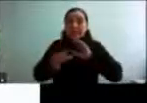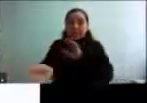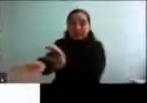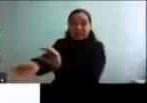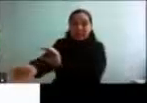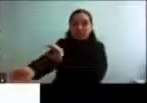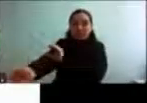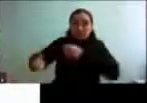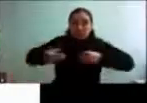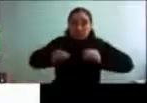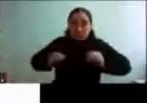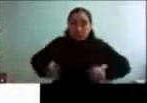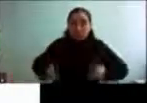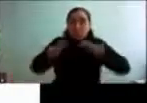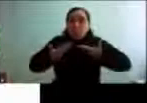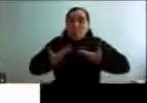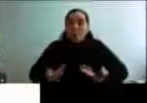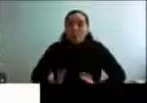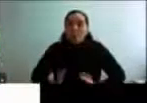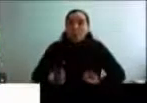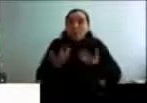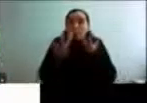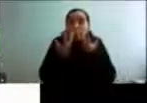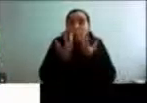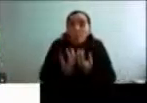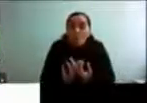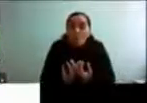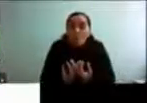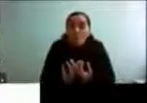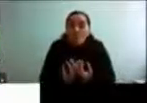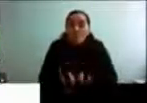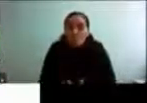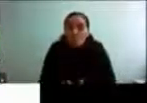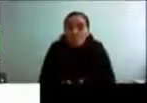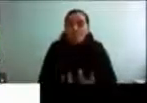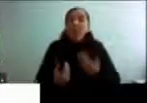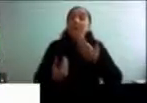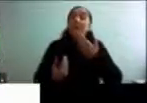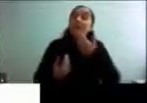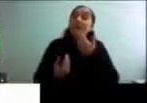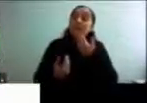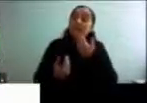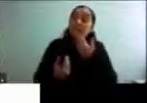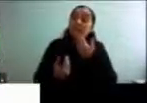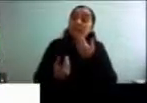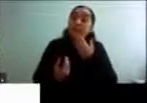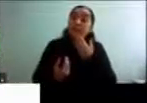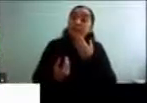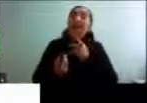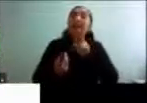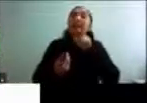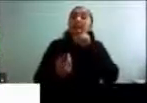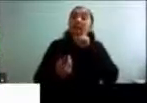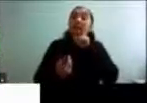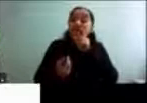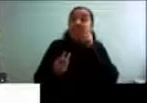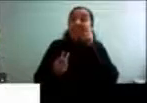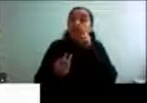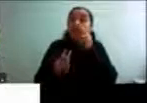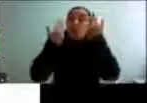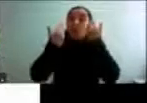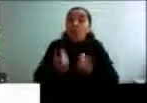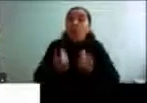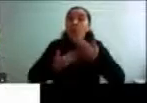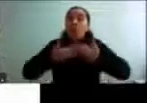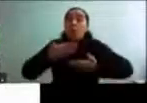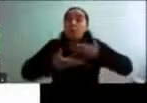gravedad que hace lo suyo también, sino que también tiene que ver con la funcionalidad del cuerpo, la